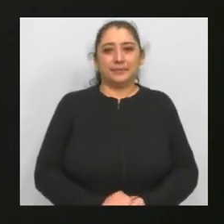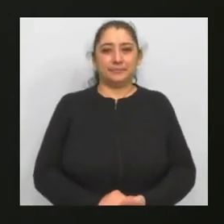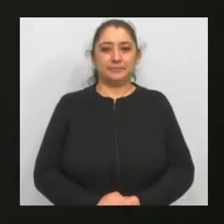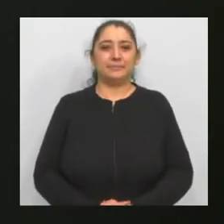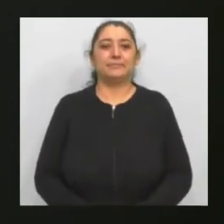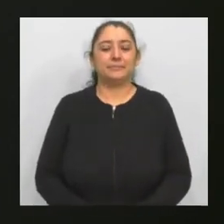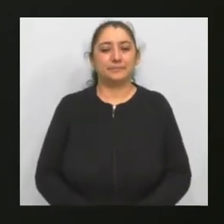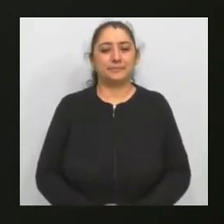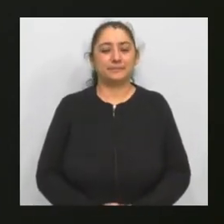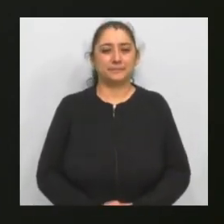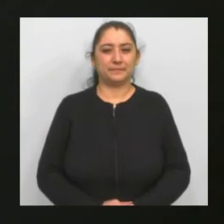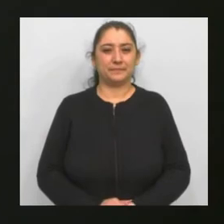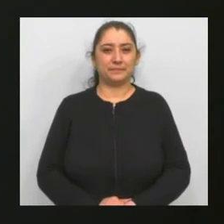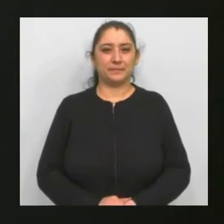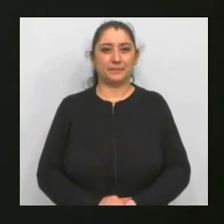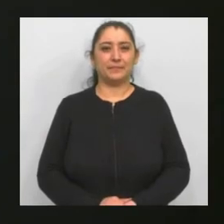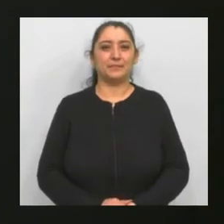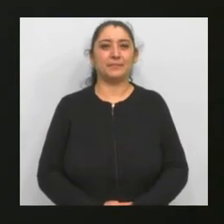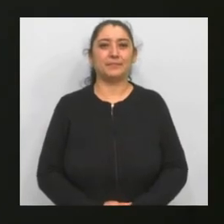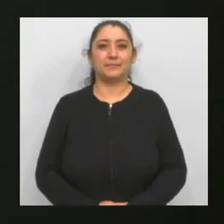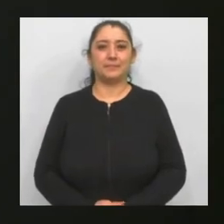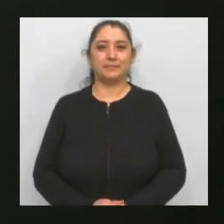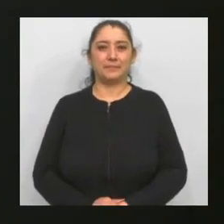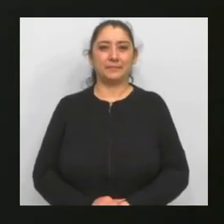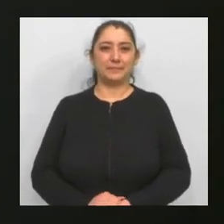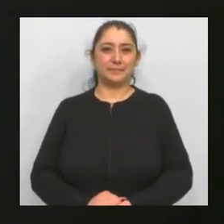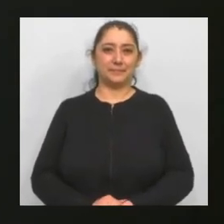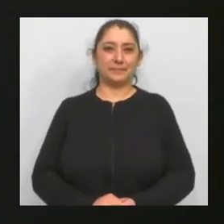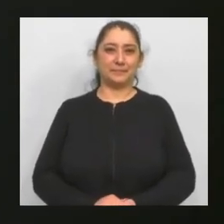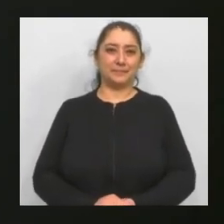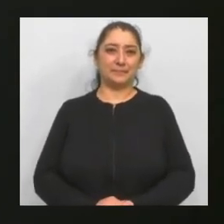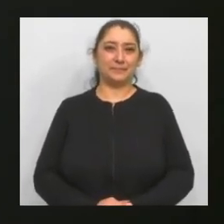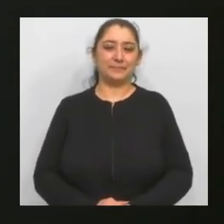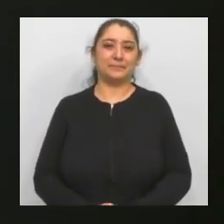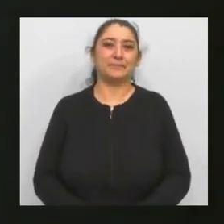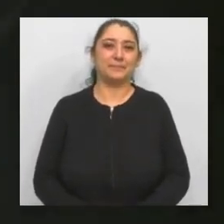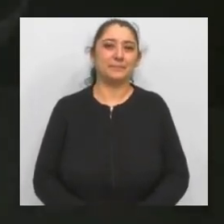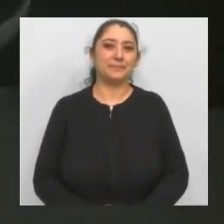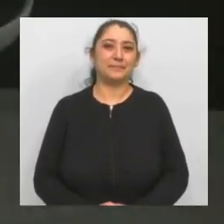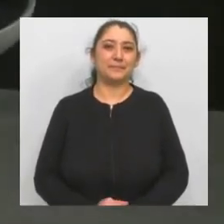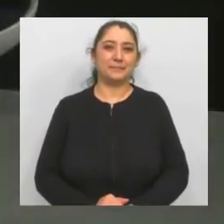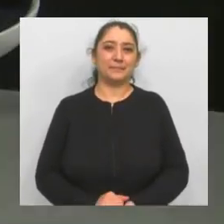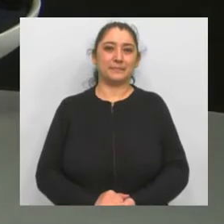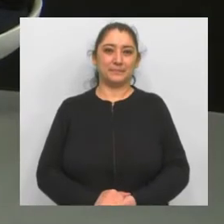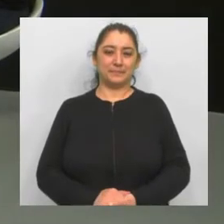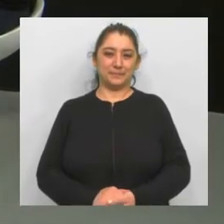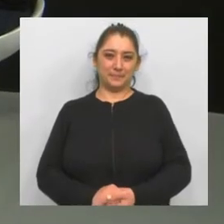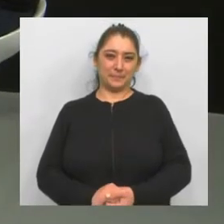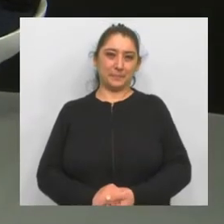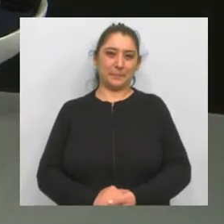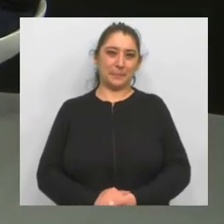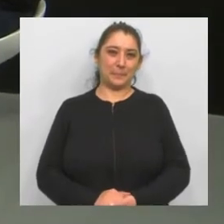la epidemia. bueno, tratemos de escribir, aunque sea con los cuentos. Totalmente. ¿Cómo anda la rebelión de las polleras, era?